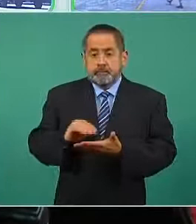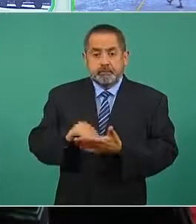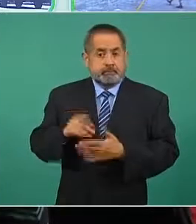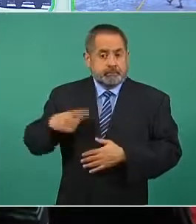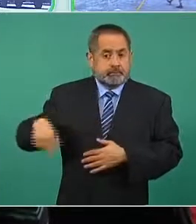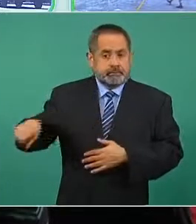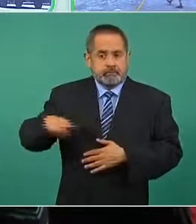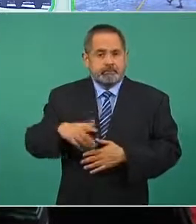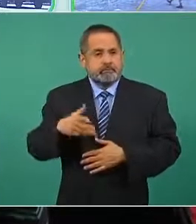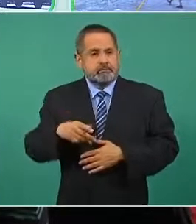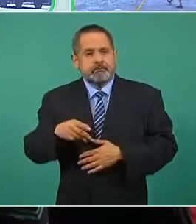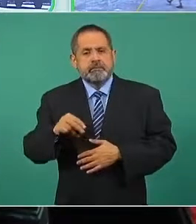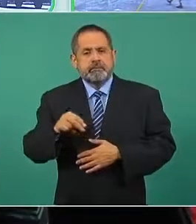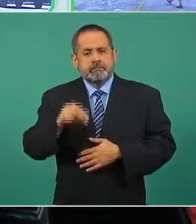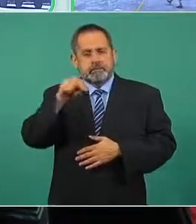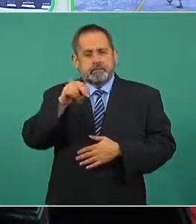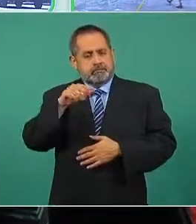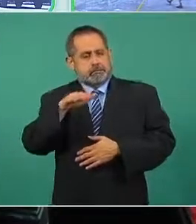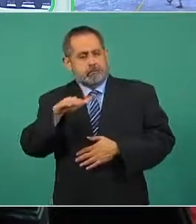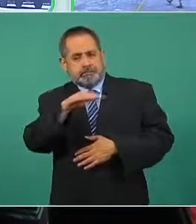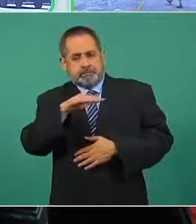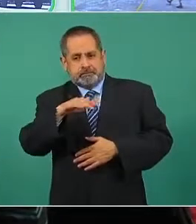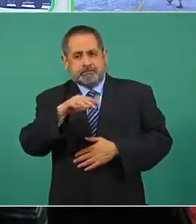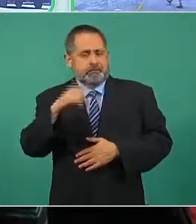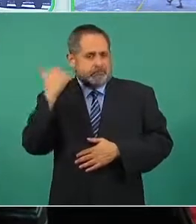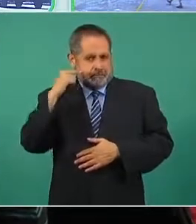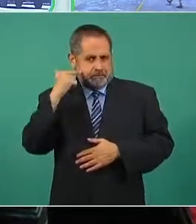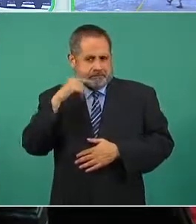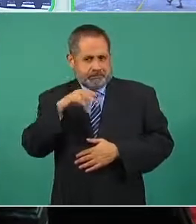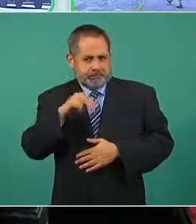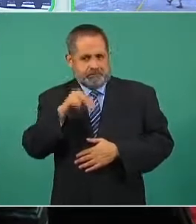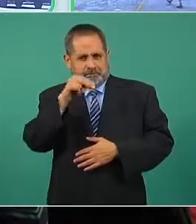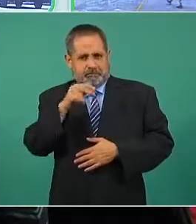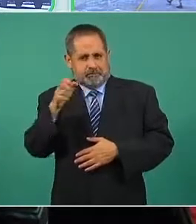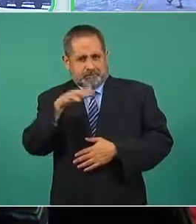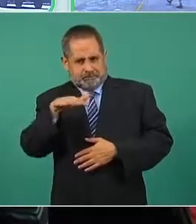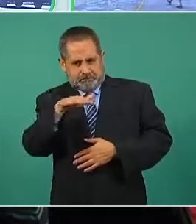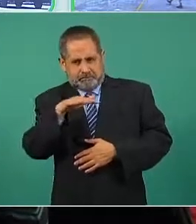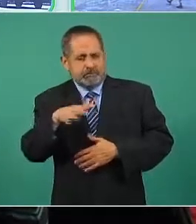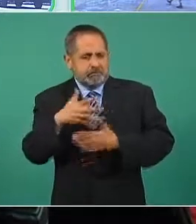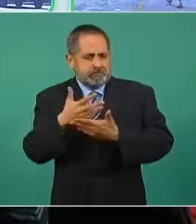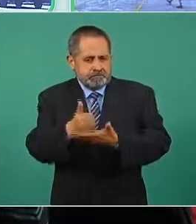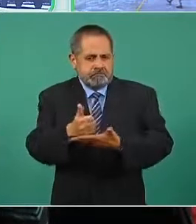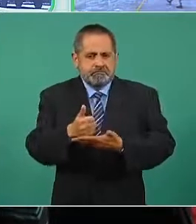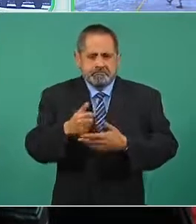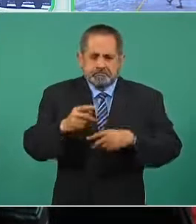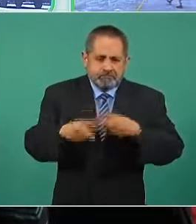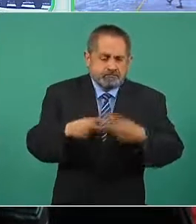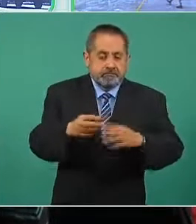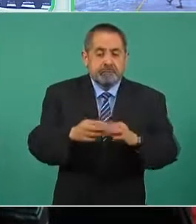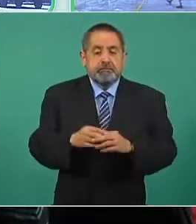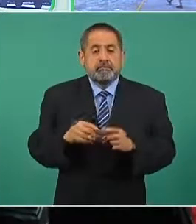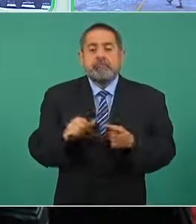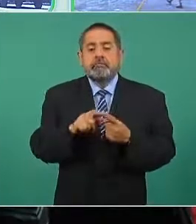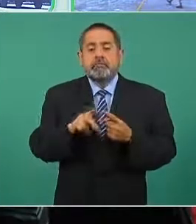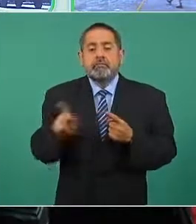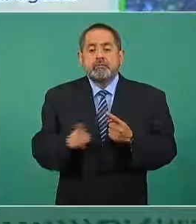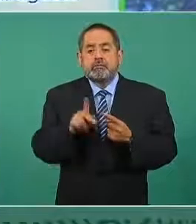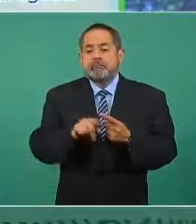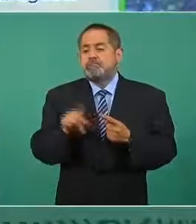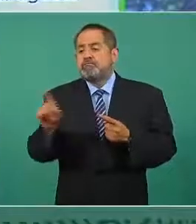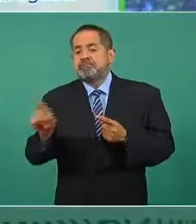Operación Noreste y Zona Metropolitana de Guadalajara. En los mandos especiales Badiraguato y La Laguna donde